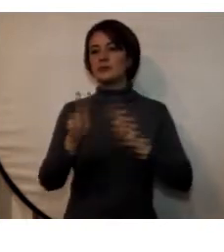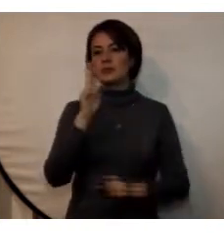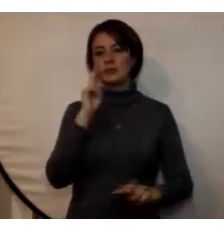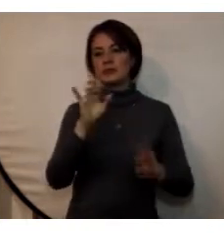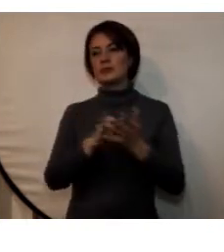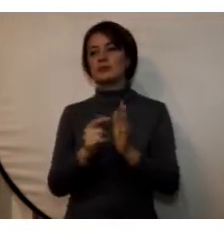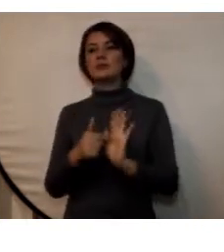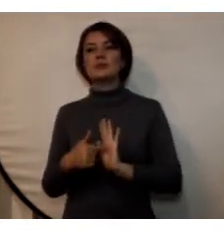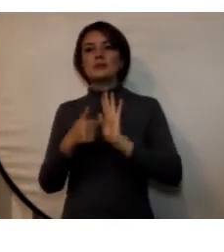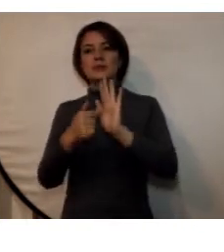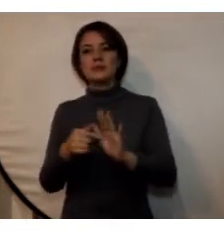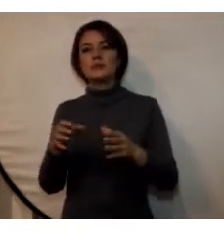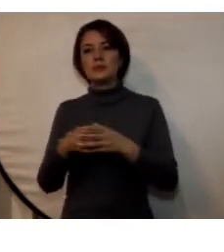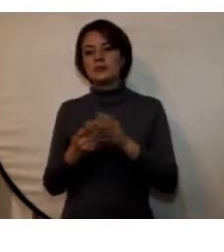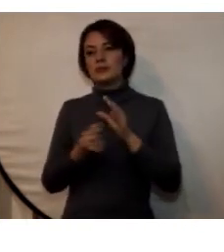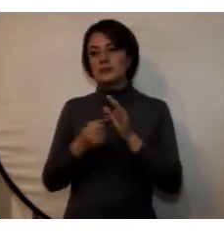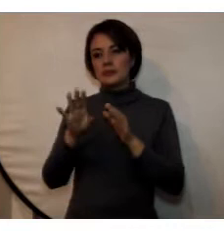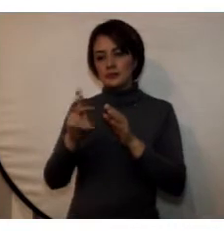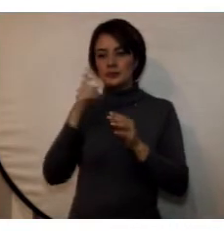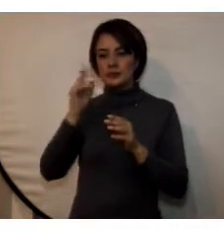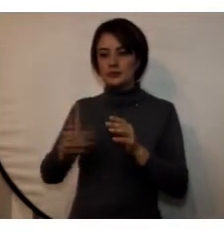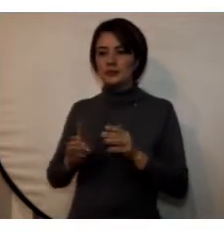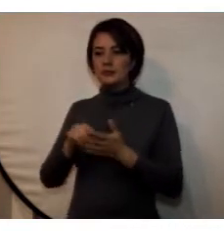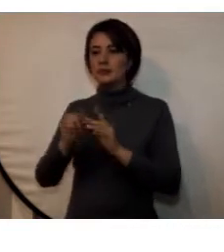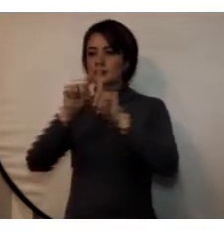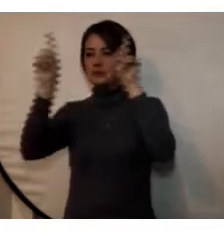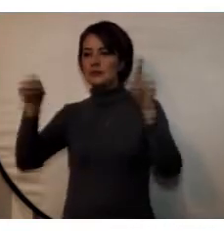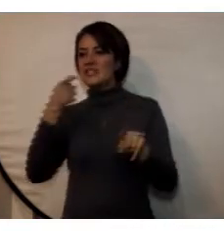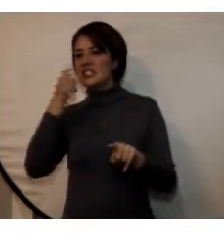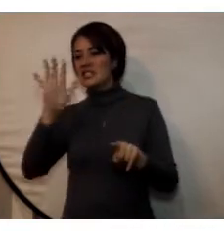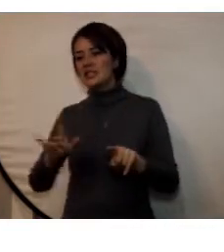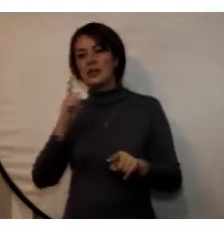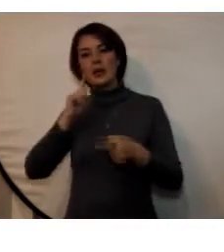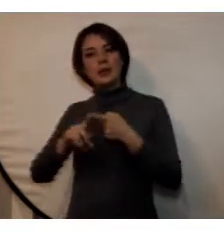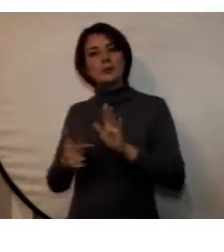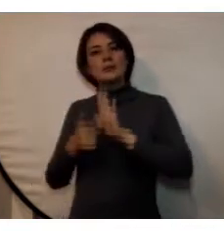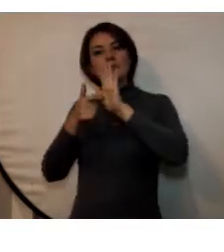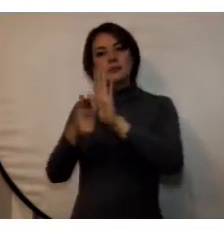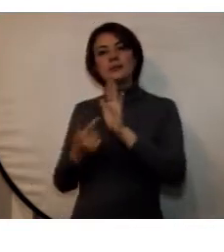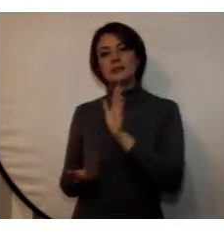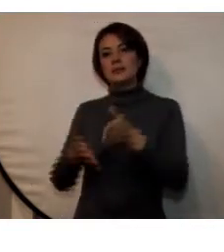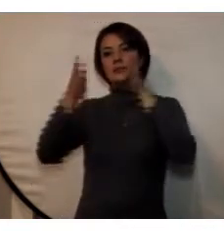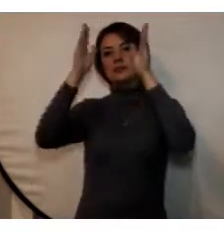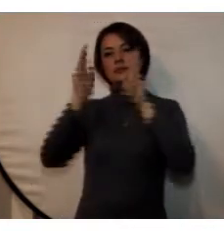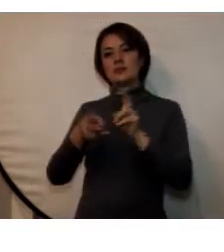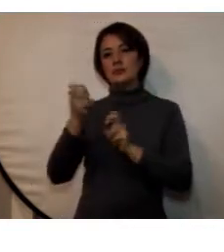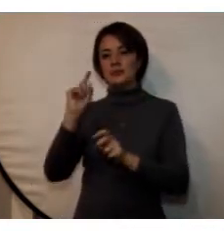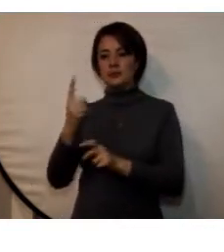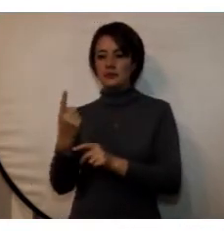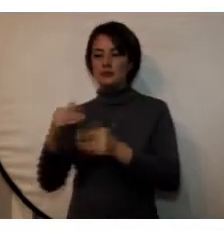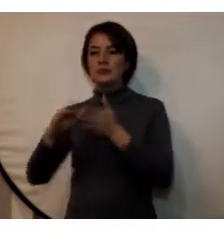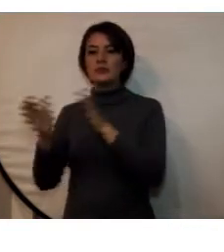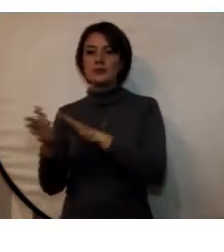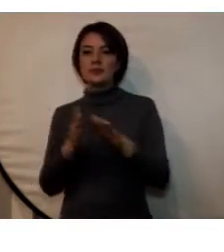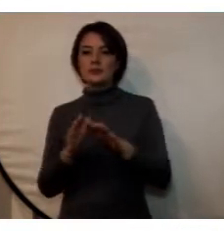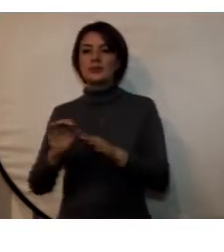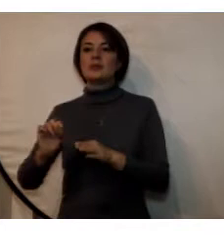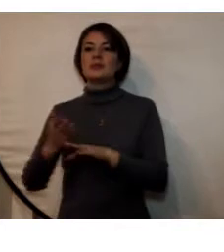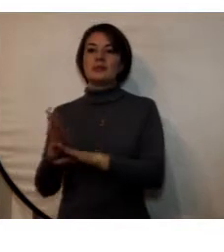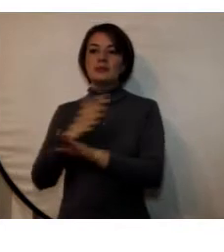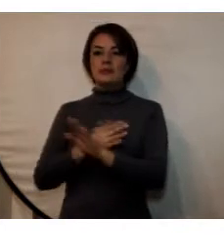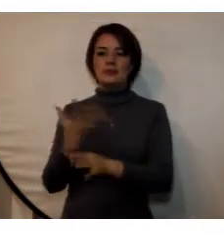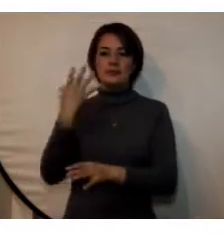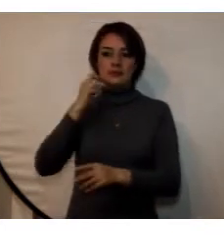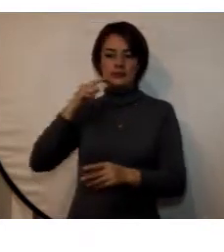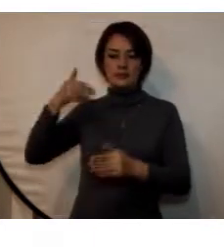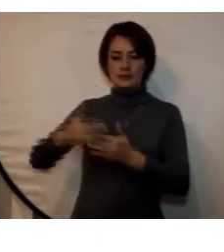como la muestra temporal de microbioma humano la adecuación de vitrinas con motivo de la inauguración del edificio de laboratorio fase 1 la exposición de objetos prehispánicos